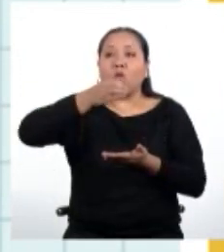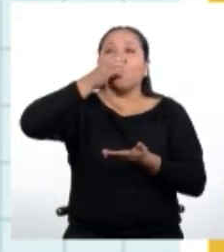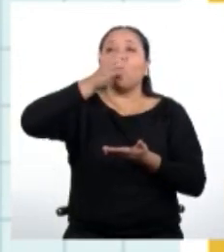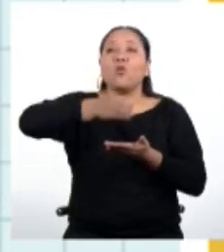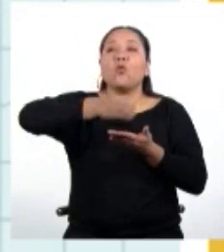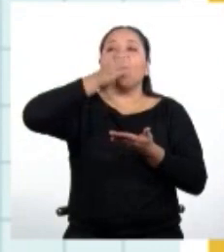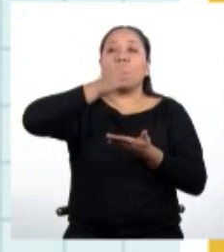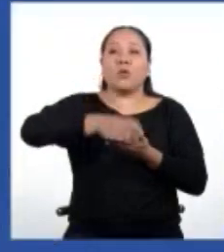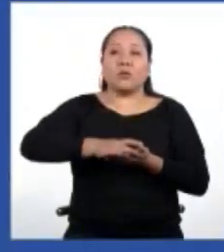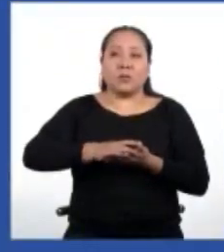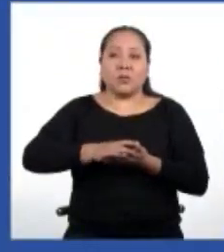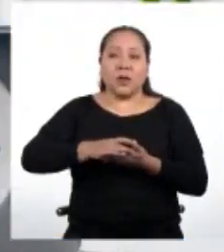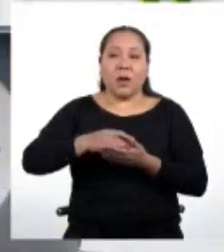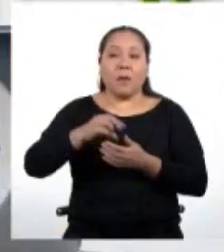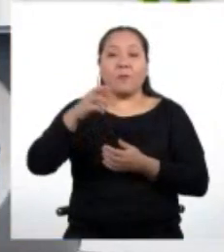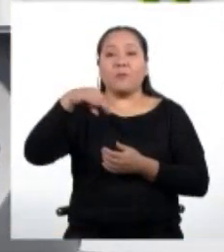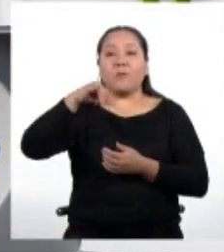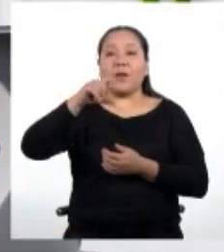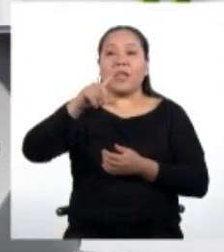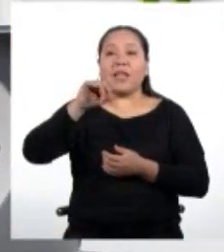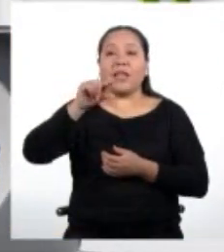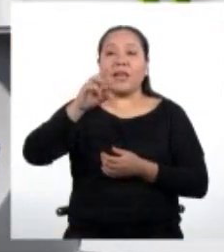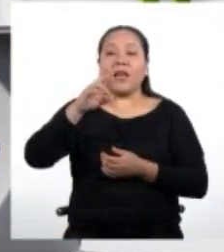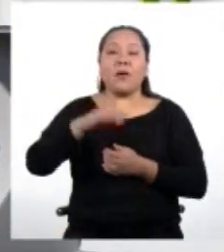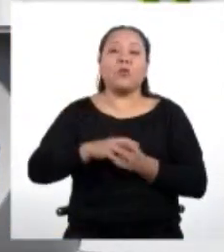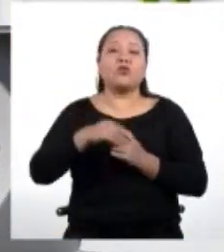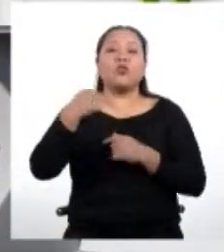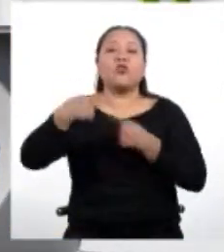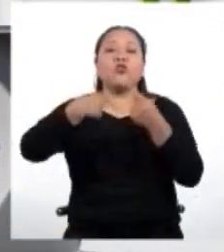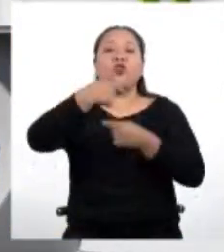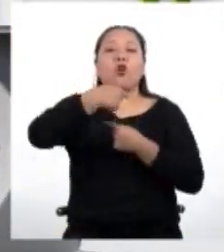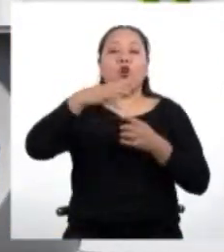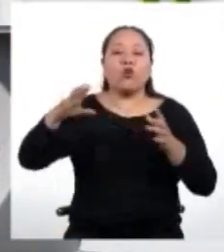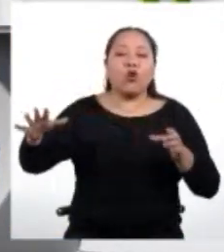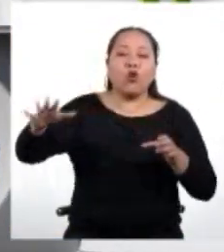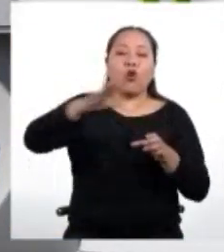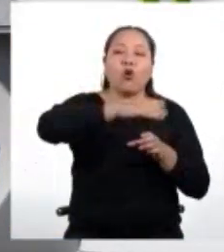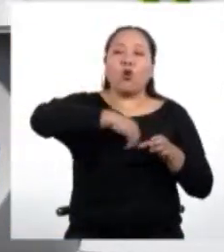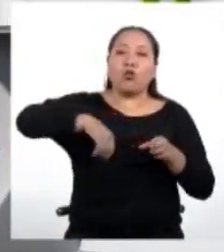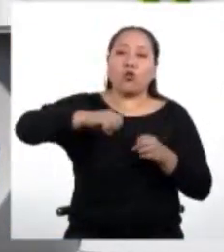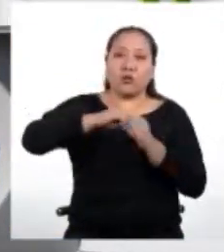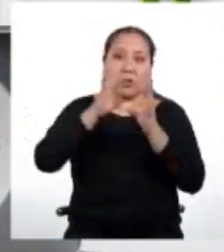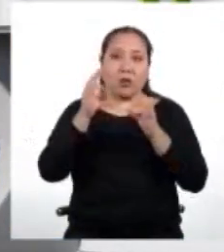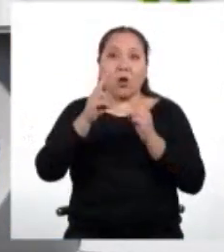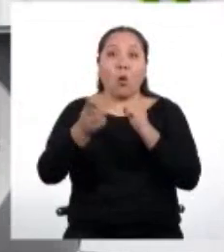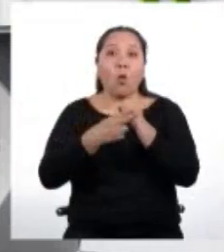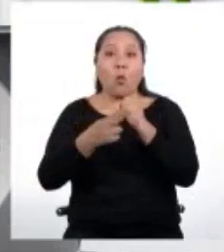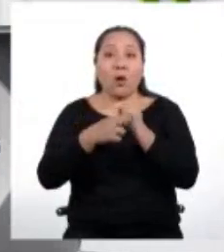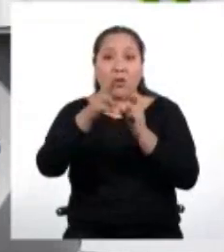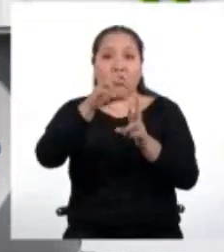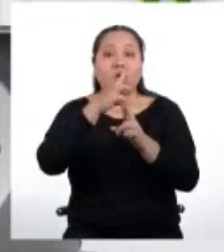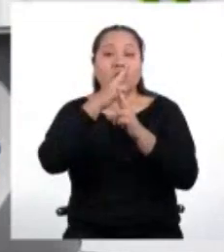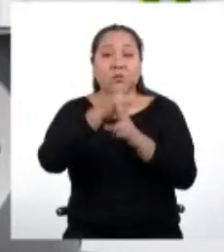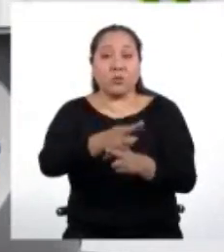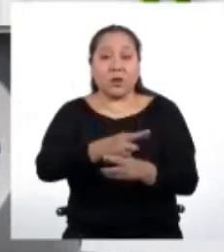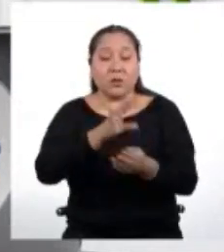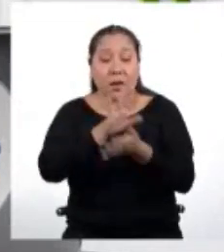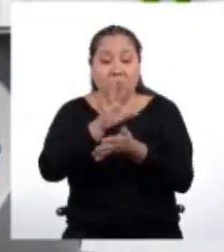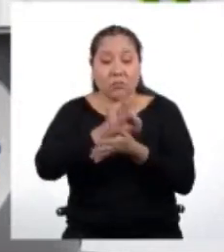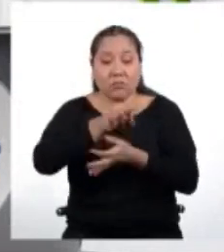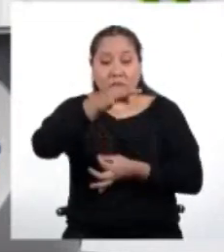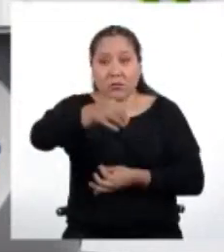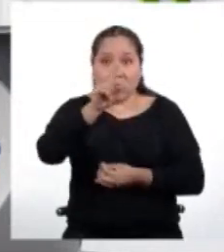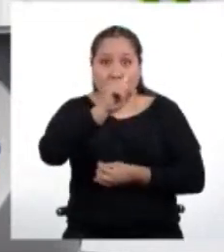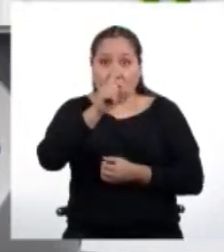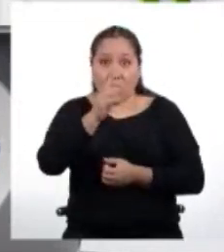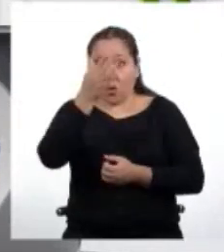Además, es importante que no olvides registrar tus datos en tu cuaderno o en hojas de reciclaje. Y no dejes de guardarlas en